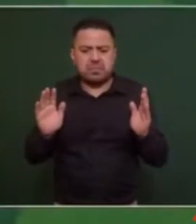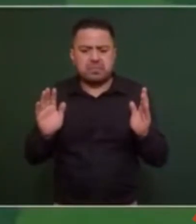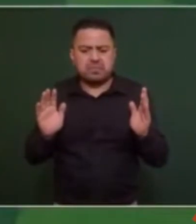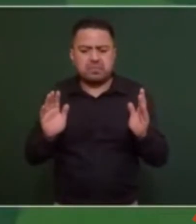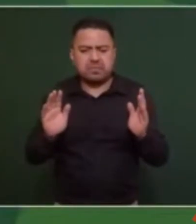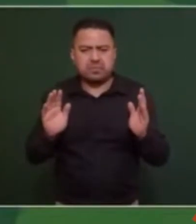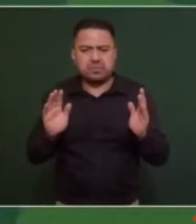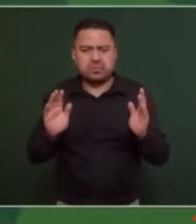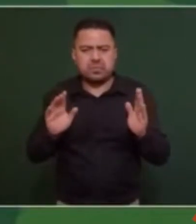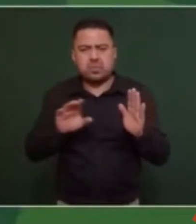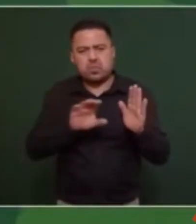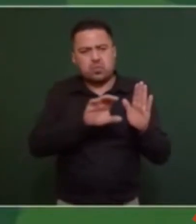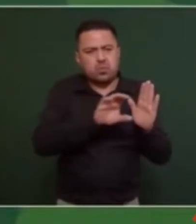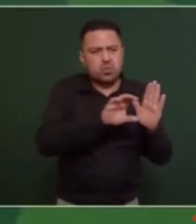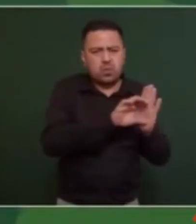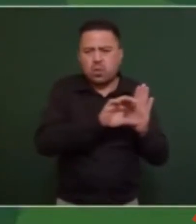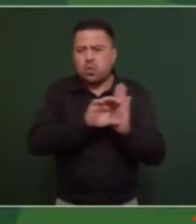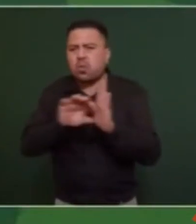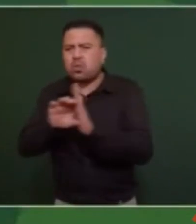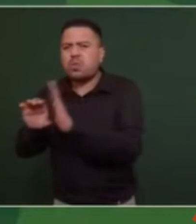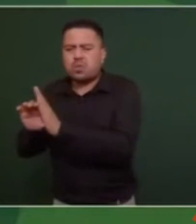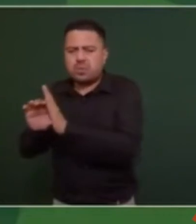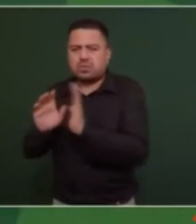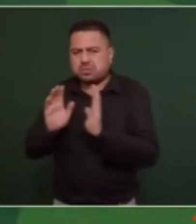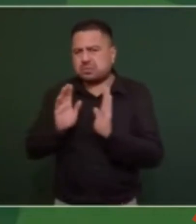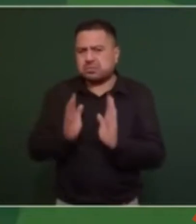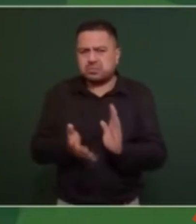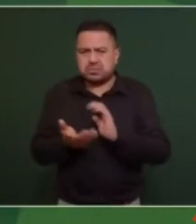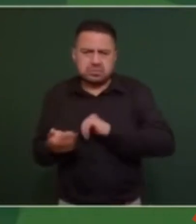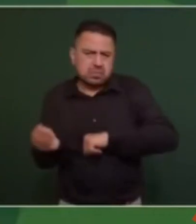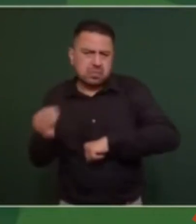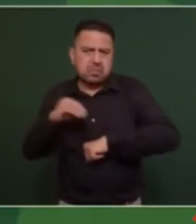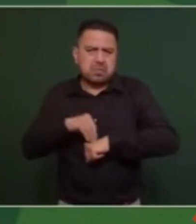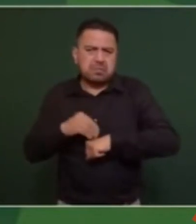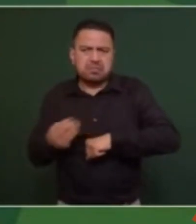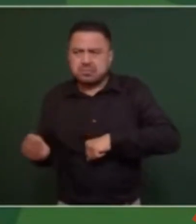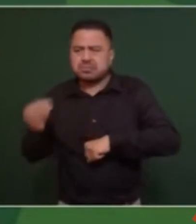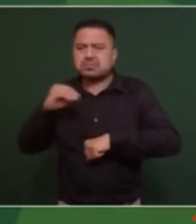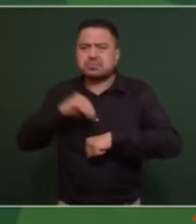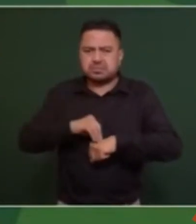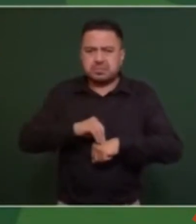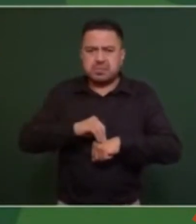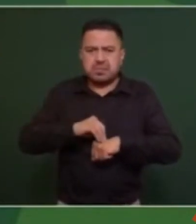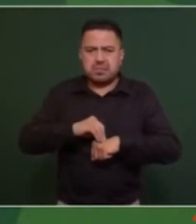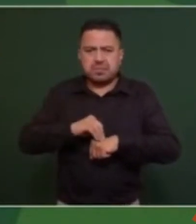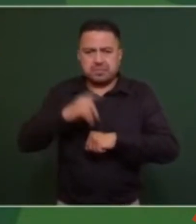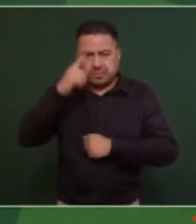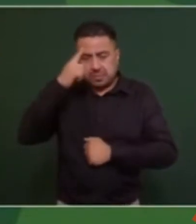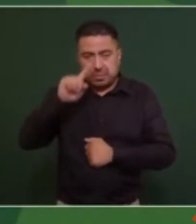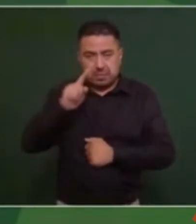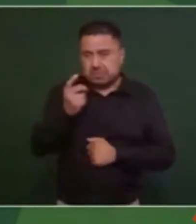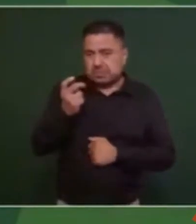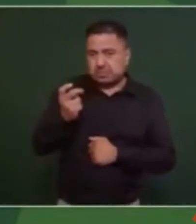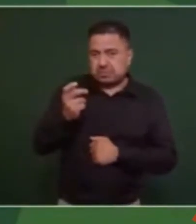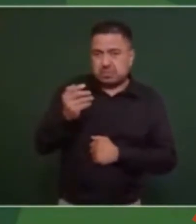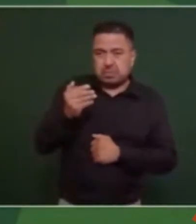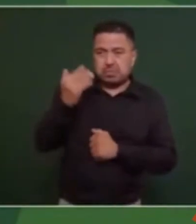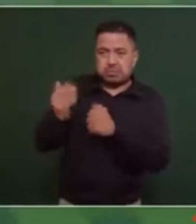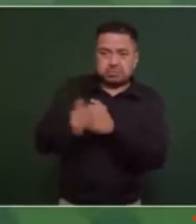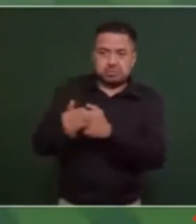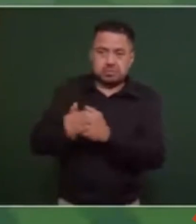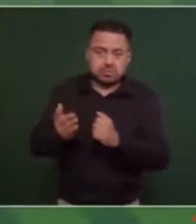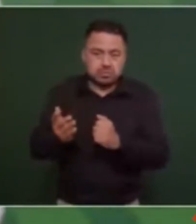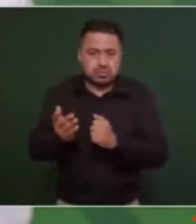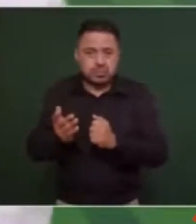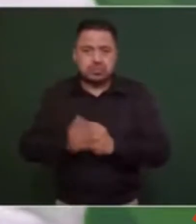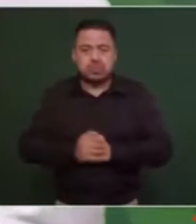cuartos habitaciones ya eh para entonces lo está